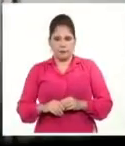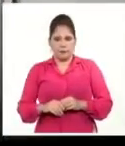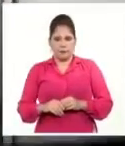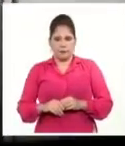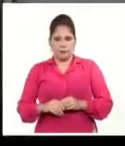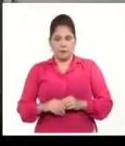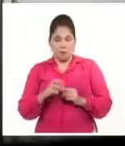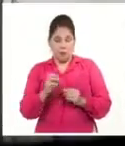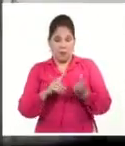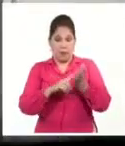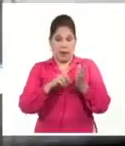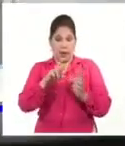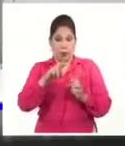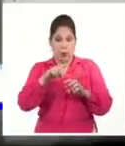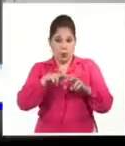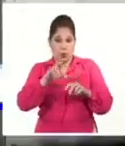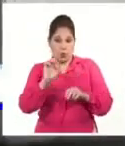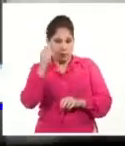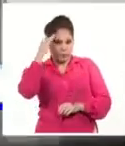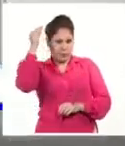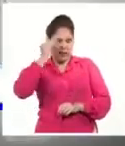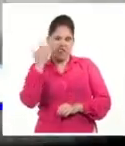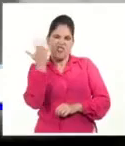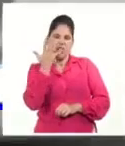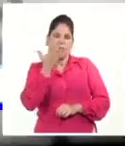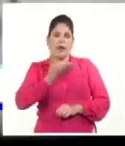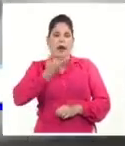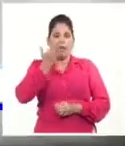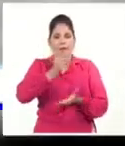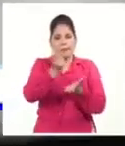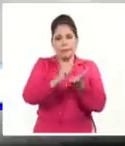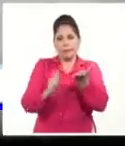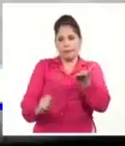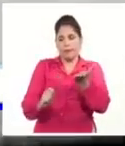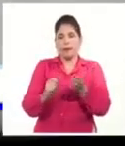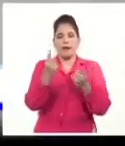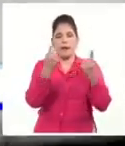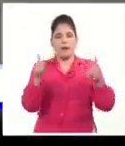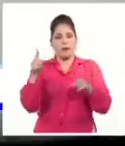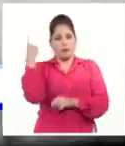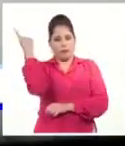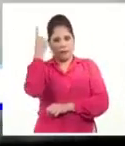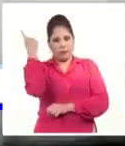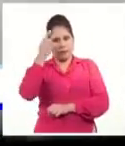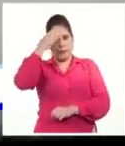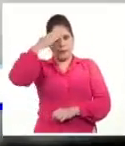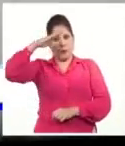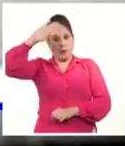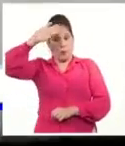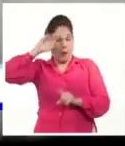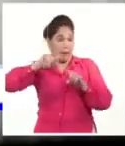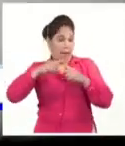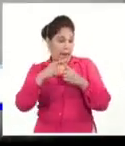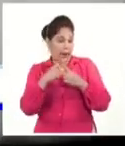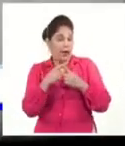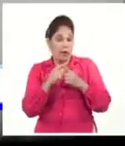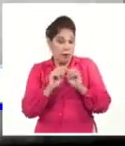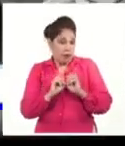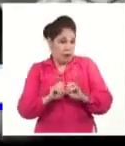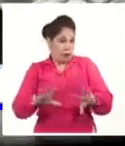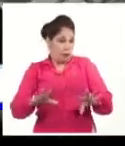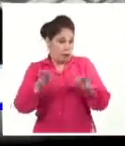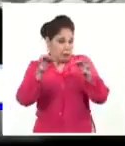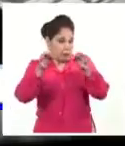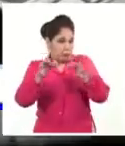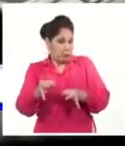A Perucho Figueredo lo conocemos como el compositor de la vallamesa, el himno nacional de Cuba, pero su estirpe va más allá.